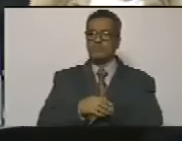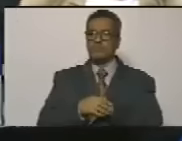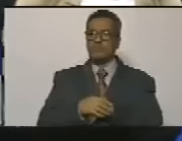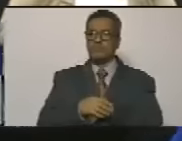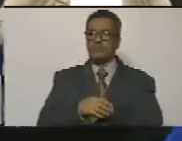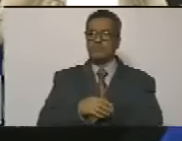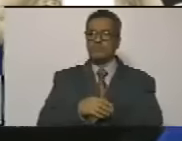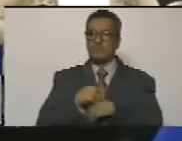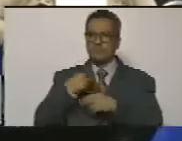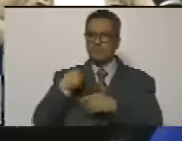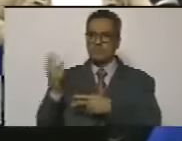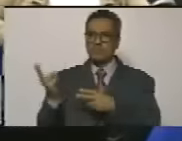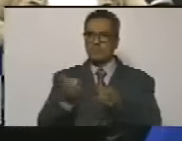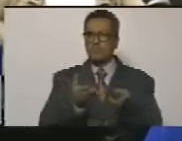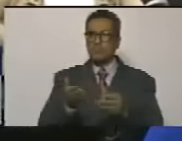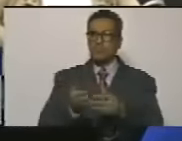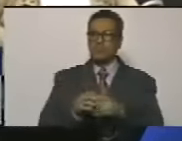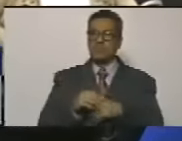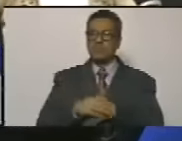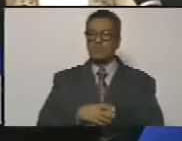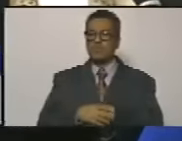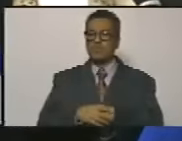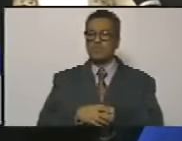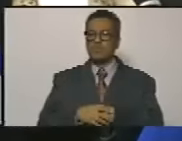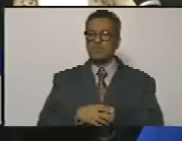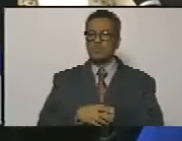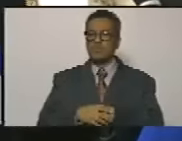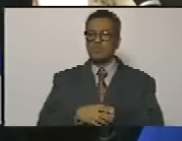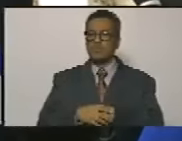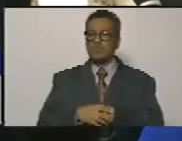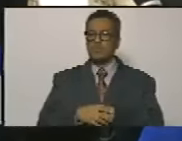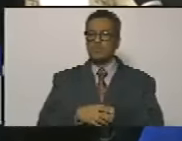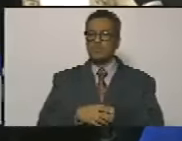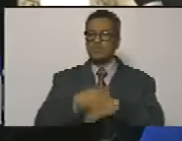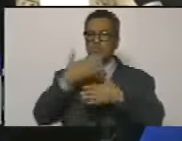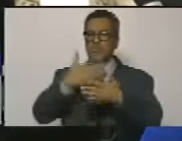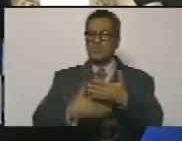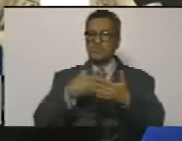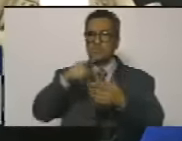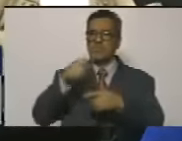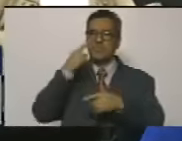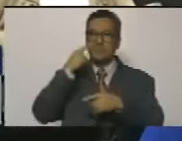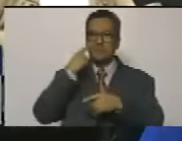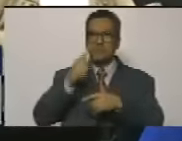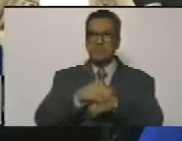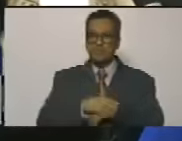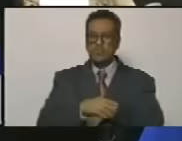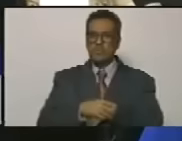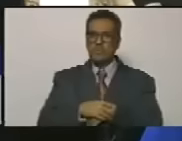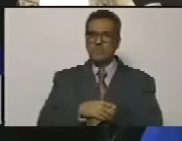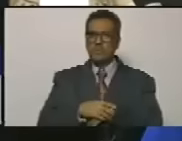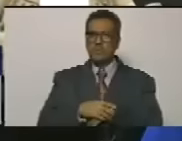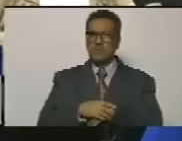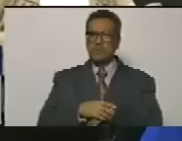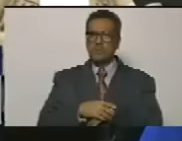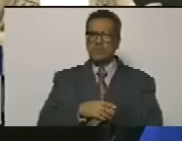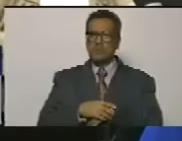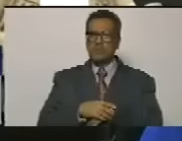yo recibimos yo sotico y fíjate bien no interroguen mucho